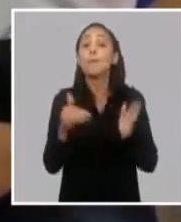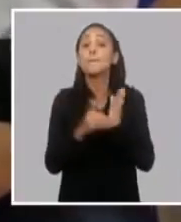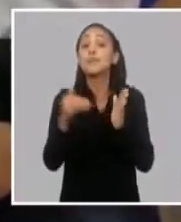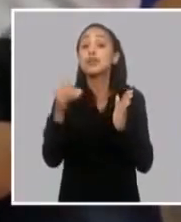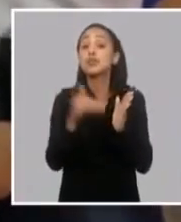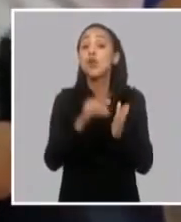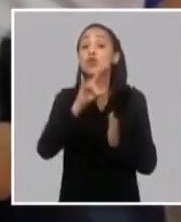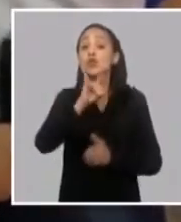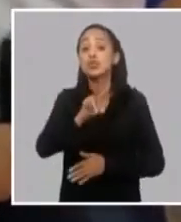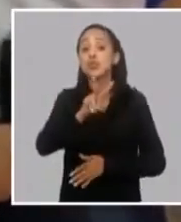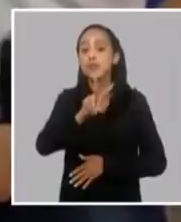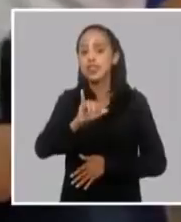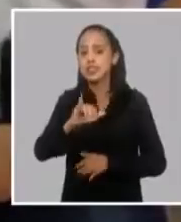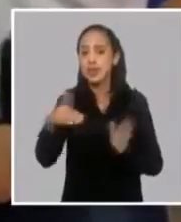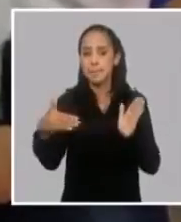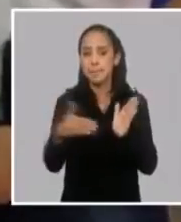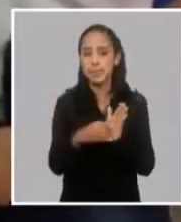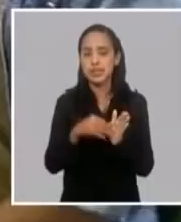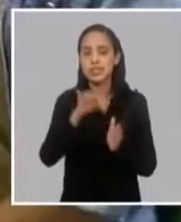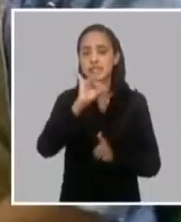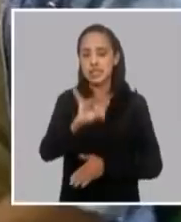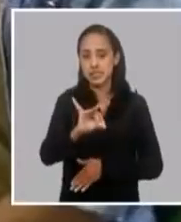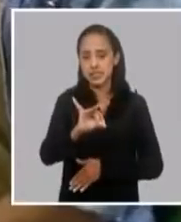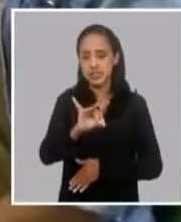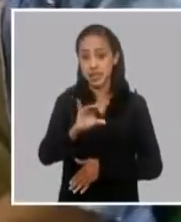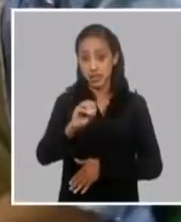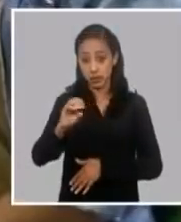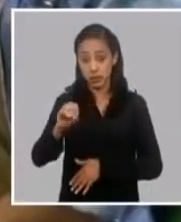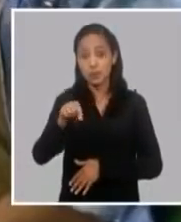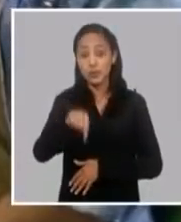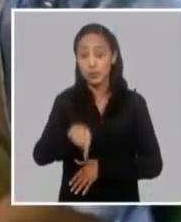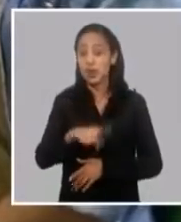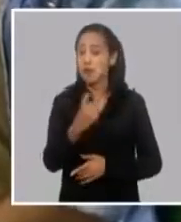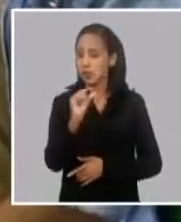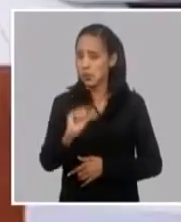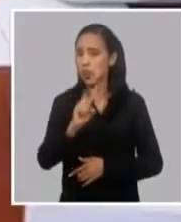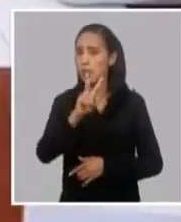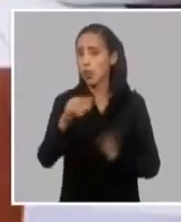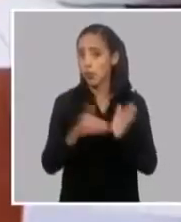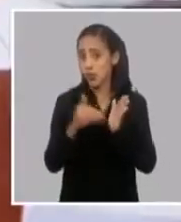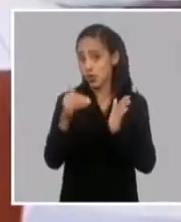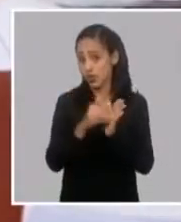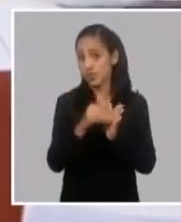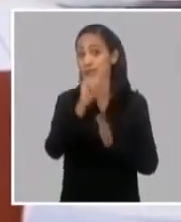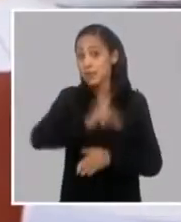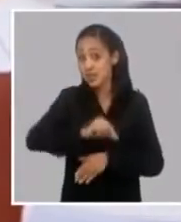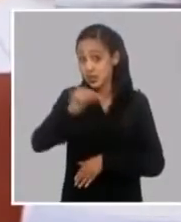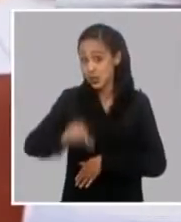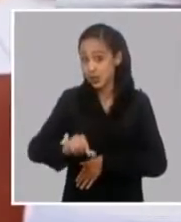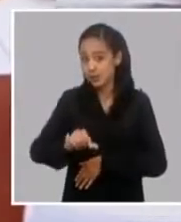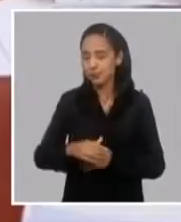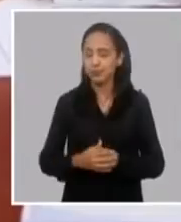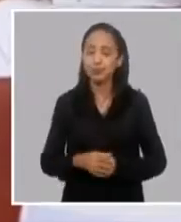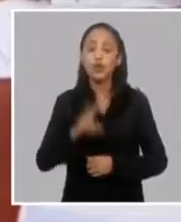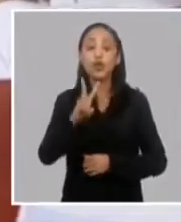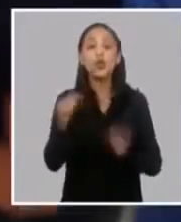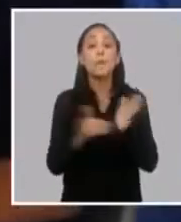1,926,713 con las tres dosis. Ya casi dos millones. Así mismo. Y 2